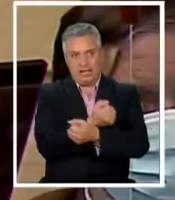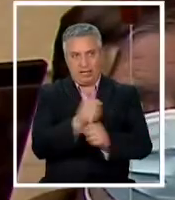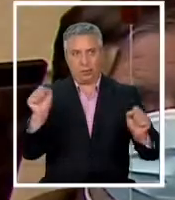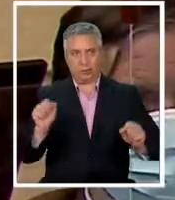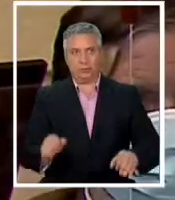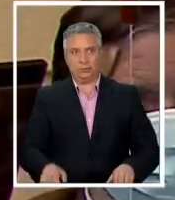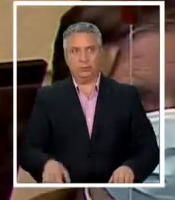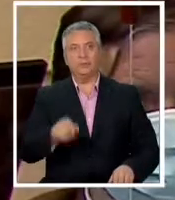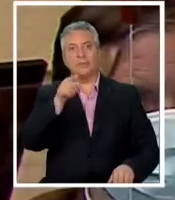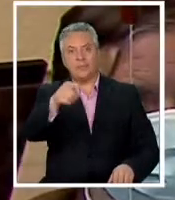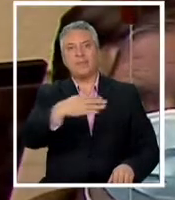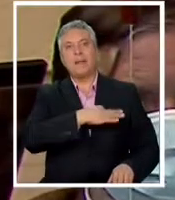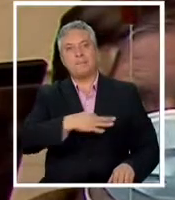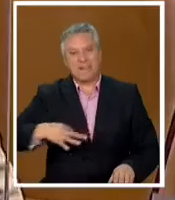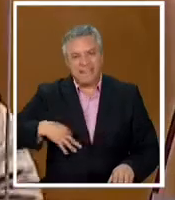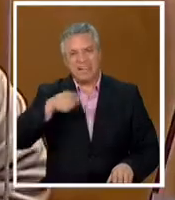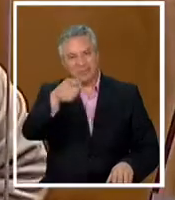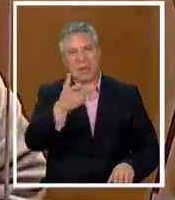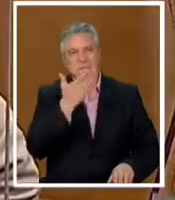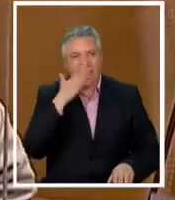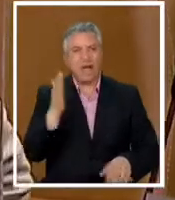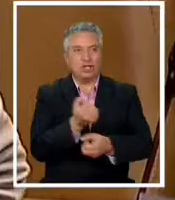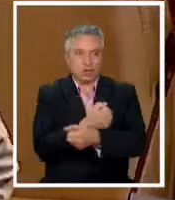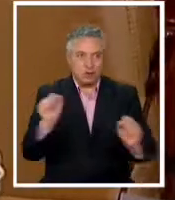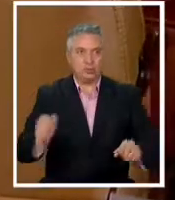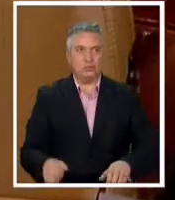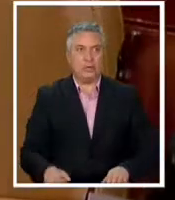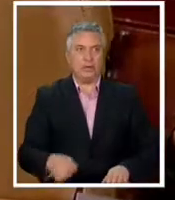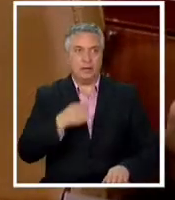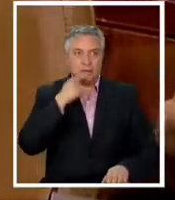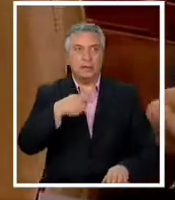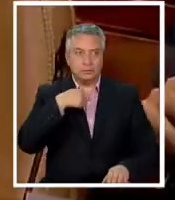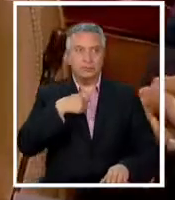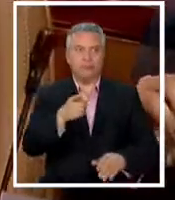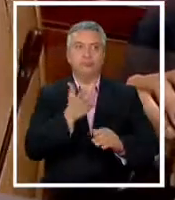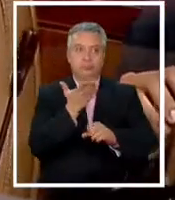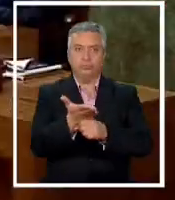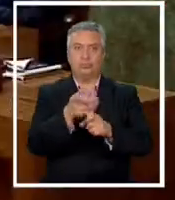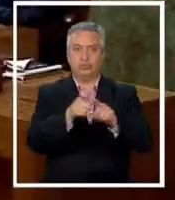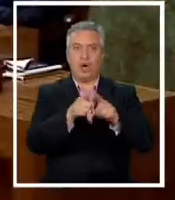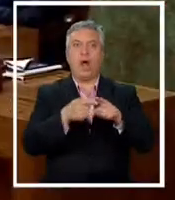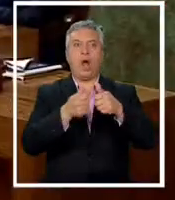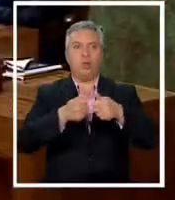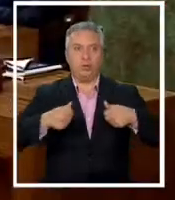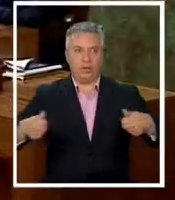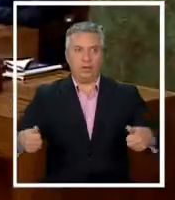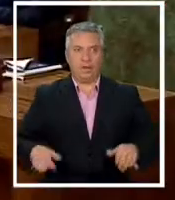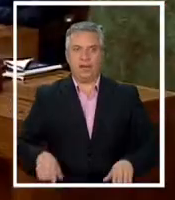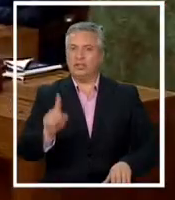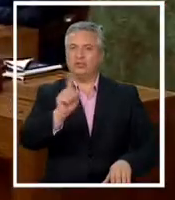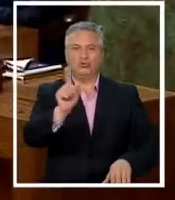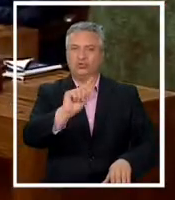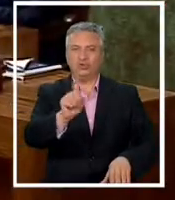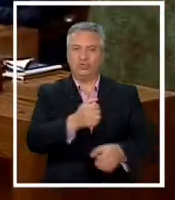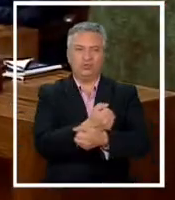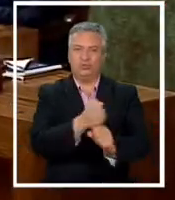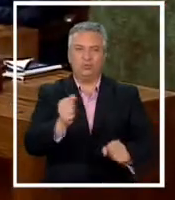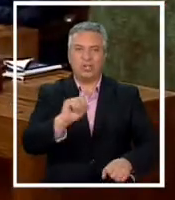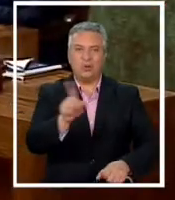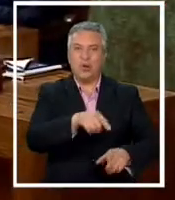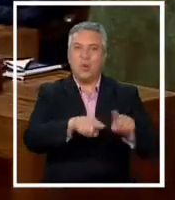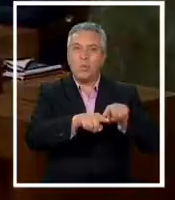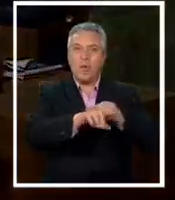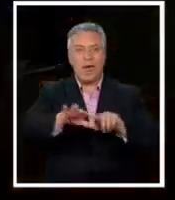Ministra dé un paso al costado. Quisiera pedir un poco de respeto por nuestras autoridades presentes. No renuncie no le dé el gusto a la derecha que